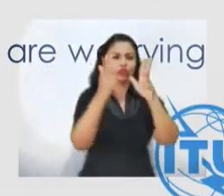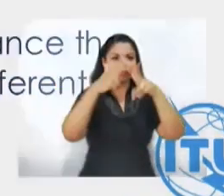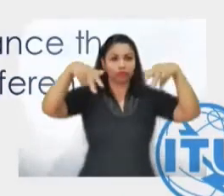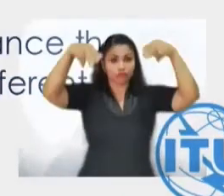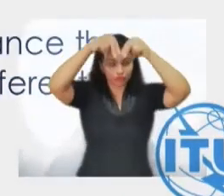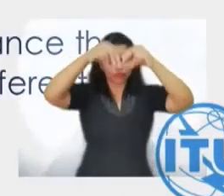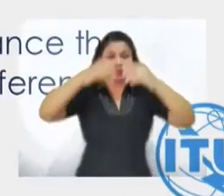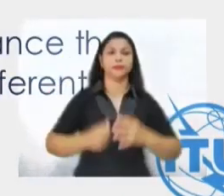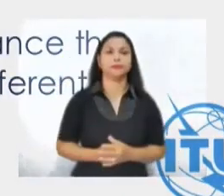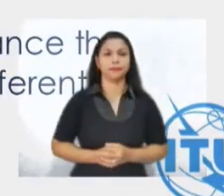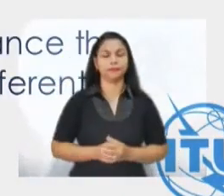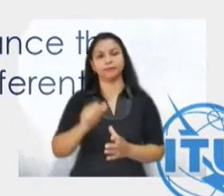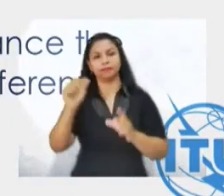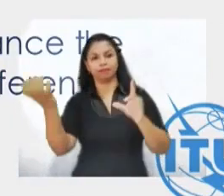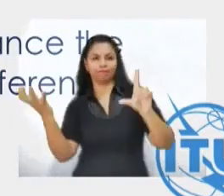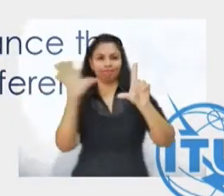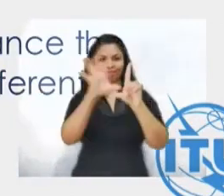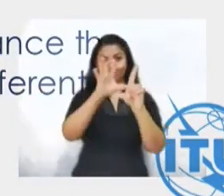transparencia, por favor.